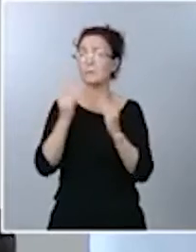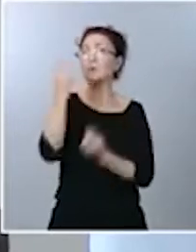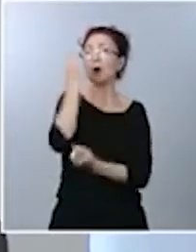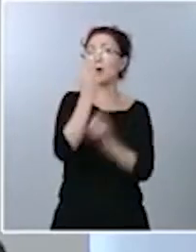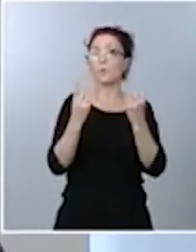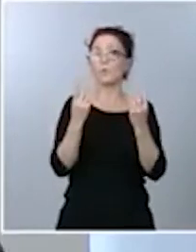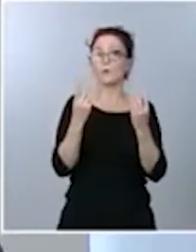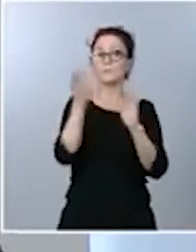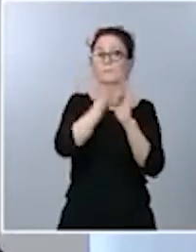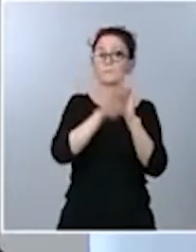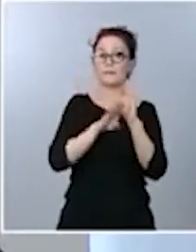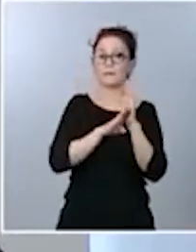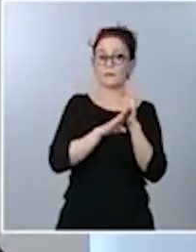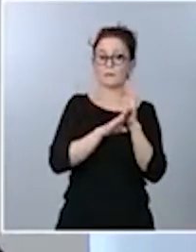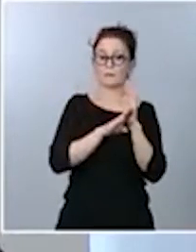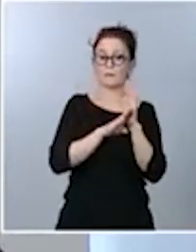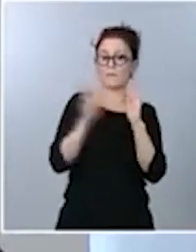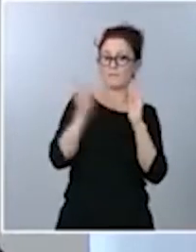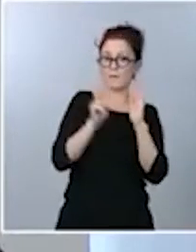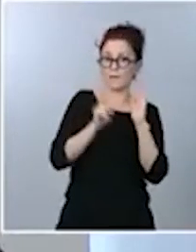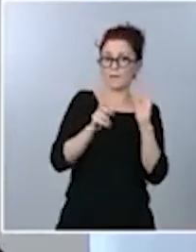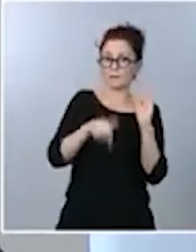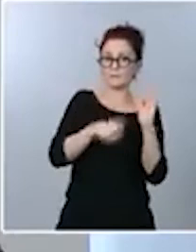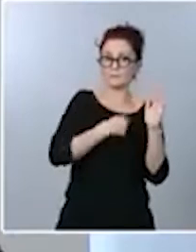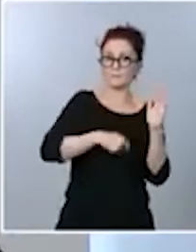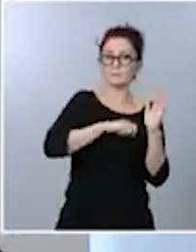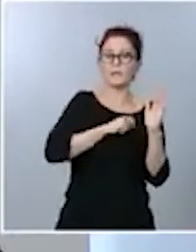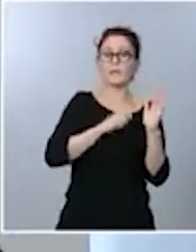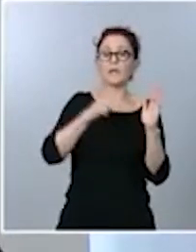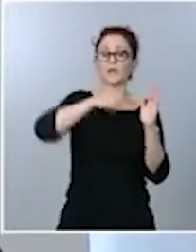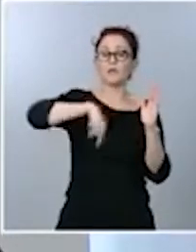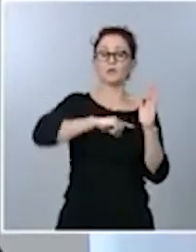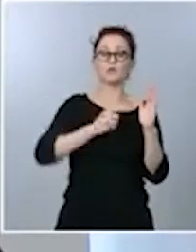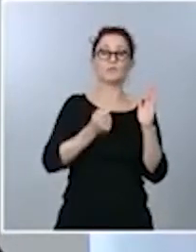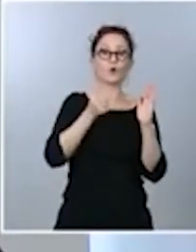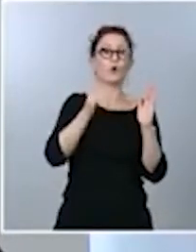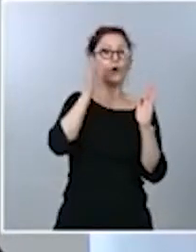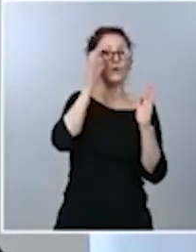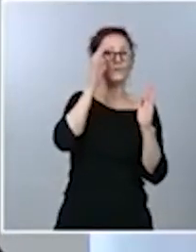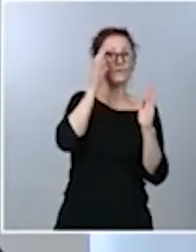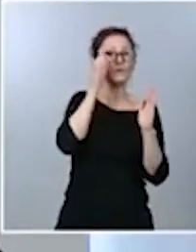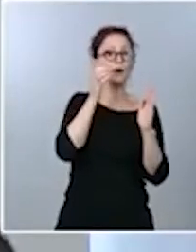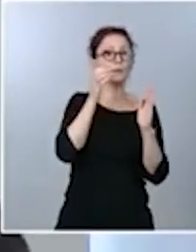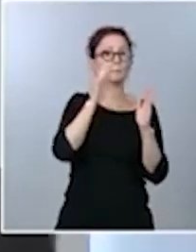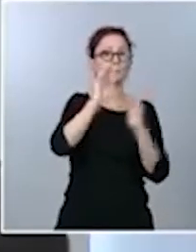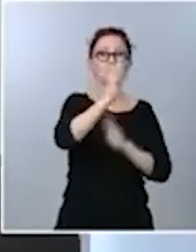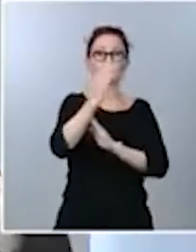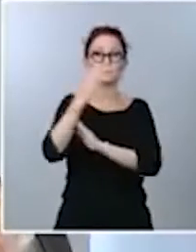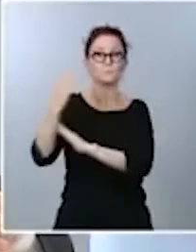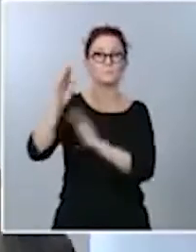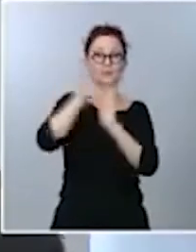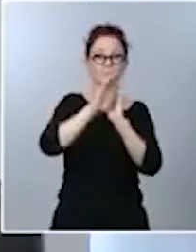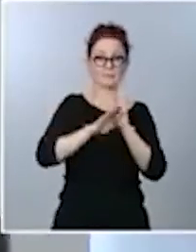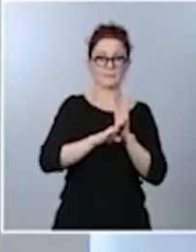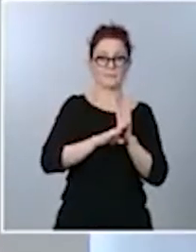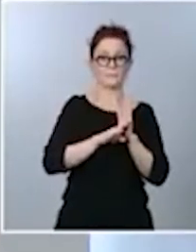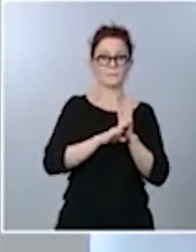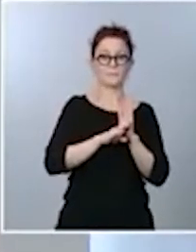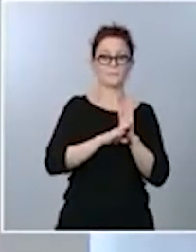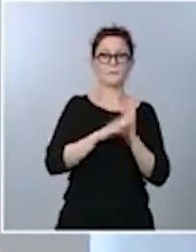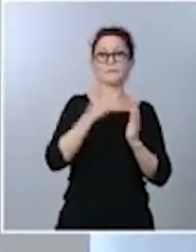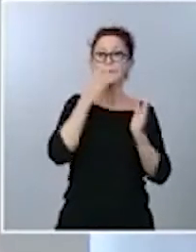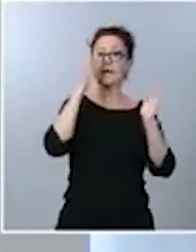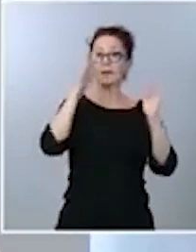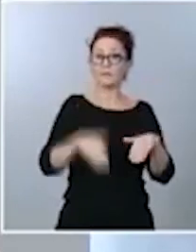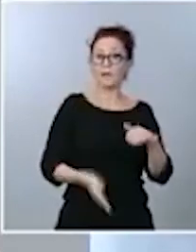vamos a estar abiertos a todos los planteamientos que pueda. Sí que es verdad que si decidiéramos ir por este camino, sería muy